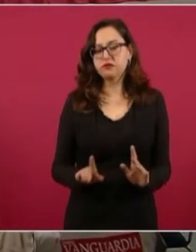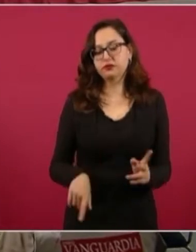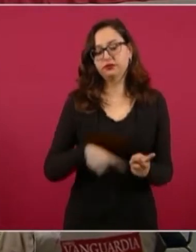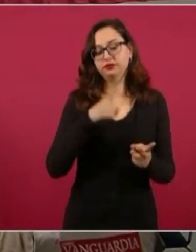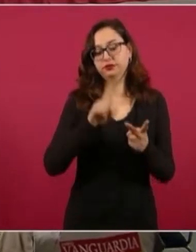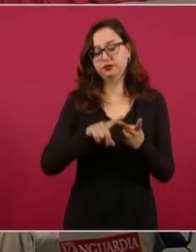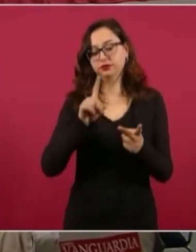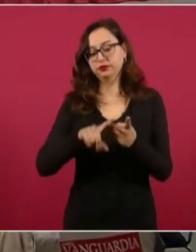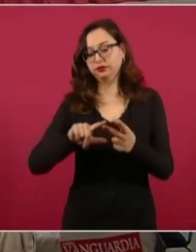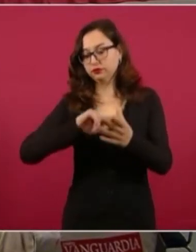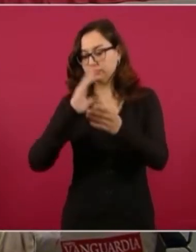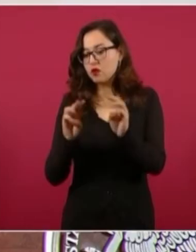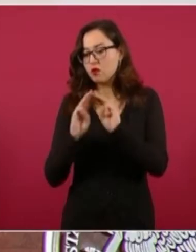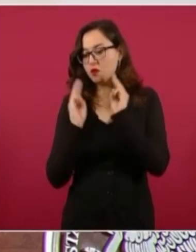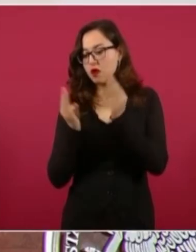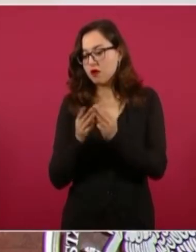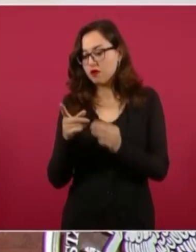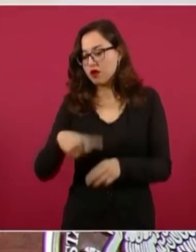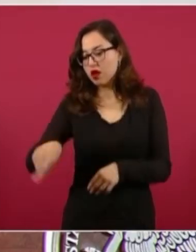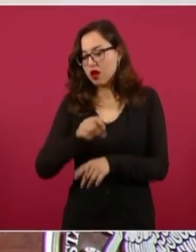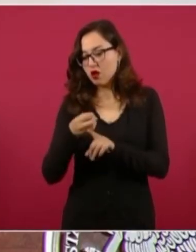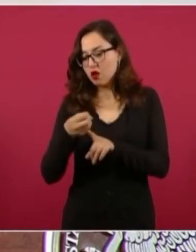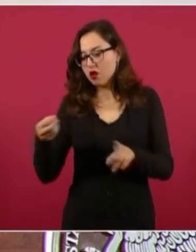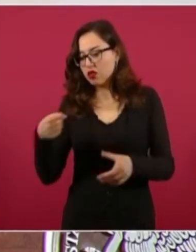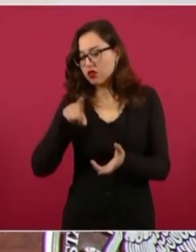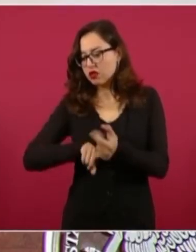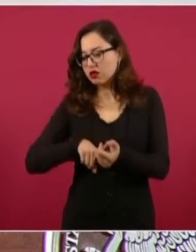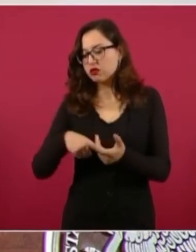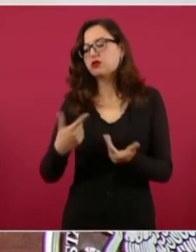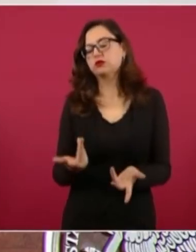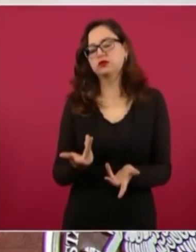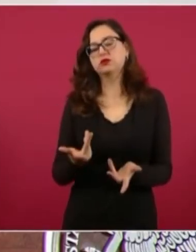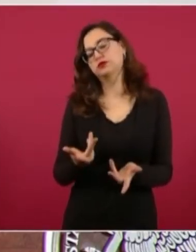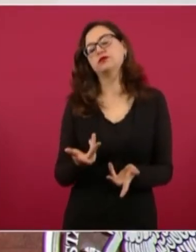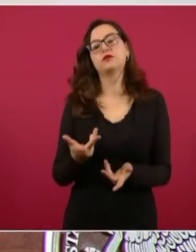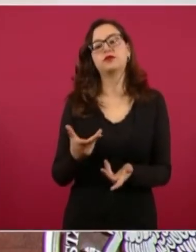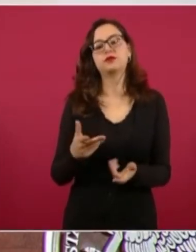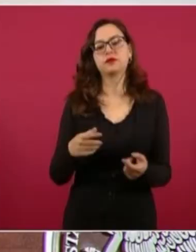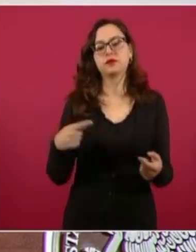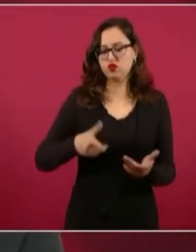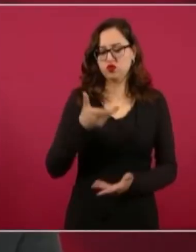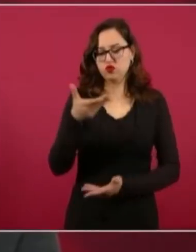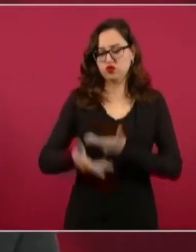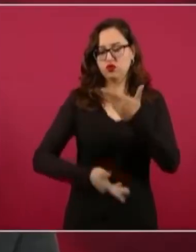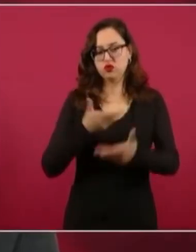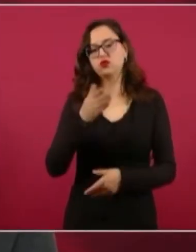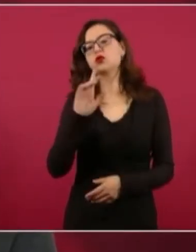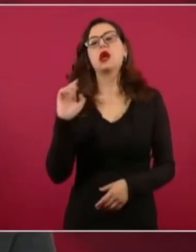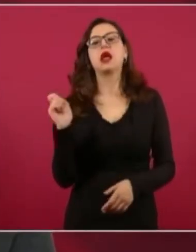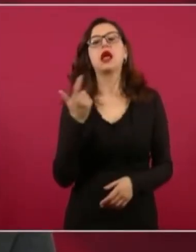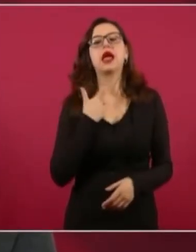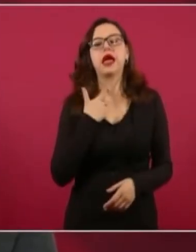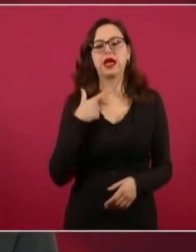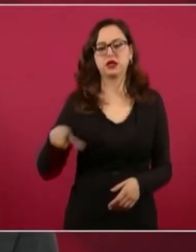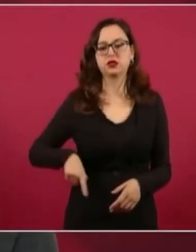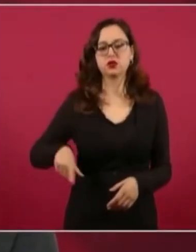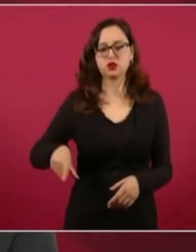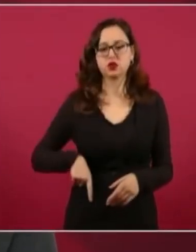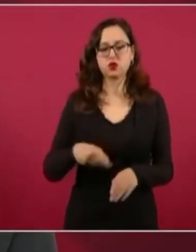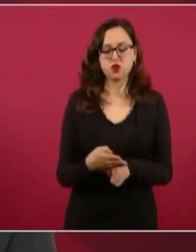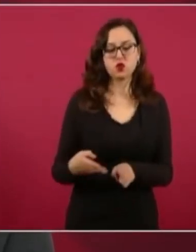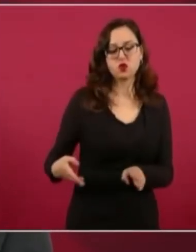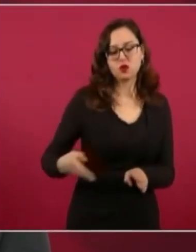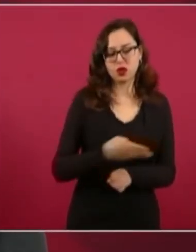delincuencia organizada. En Palacio Nacional, el titular de la Función Pública detalló que a la fecha hay un servidor